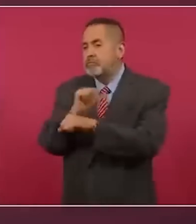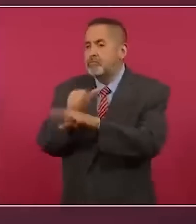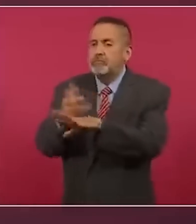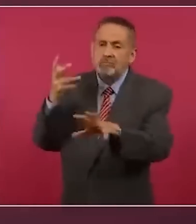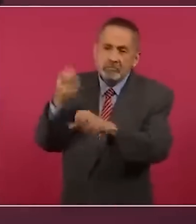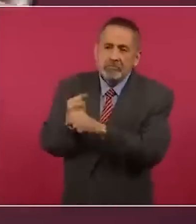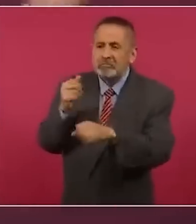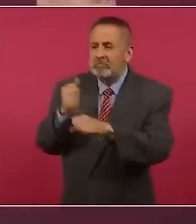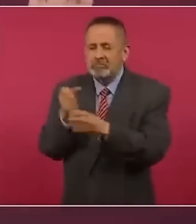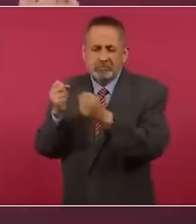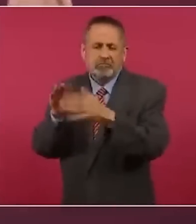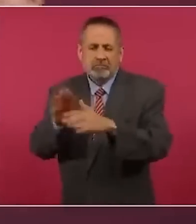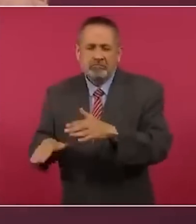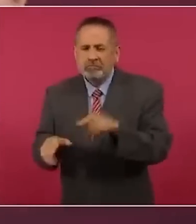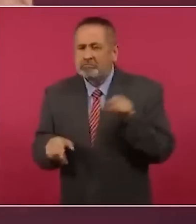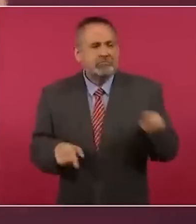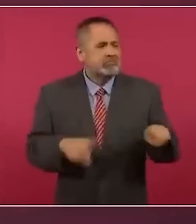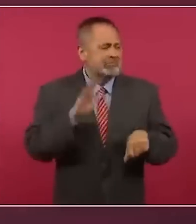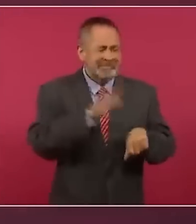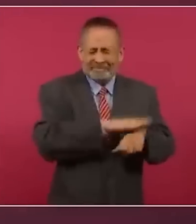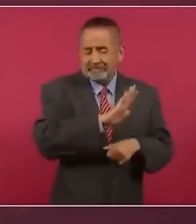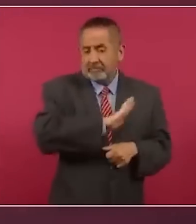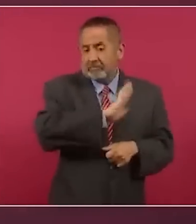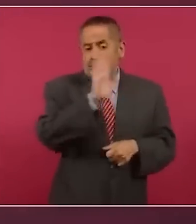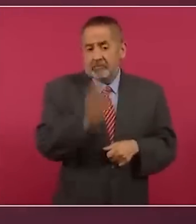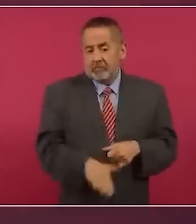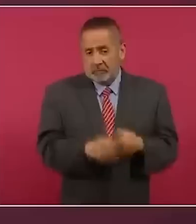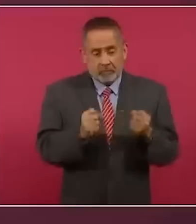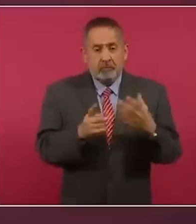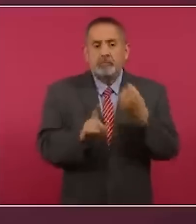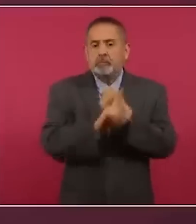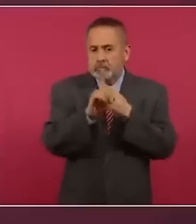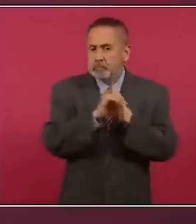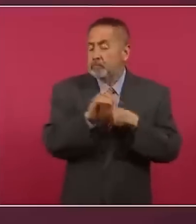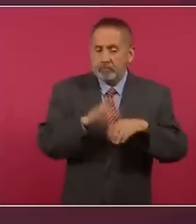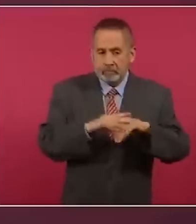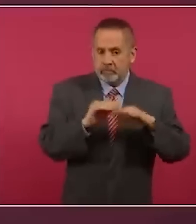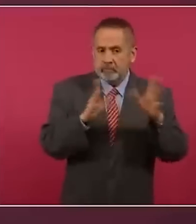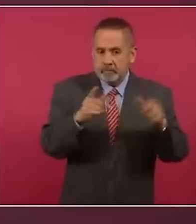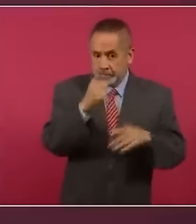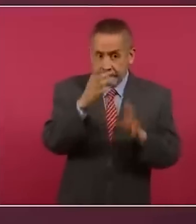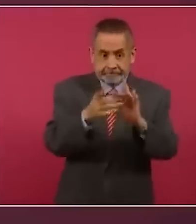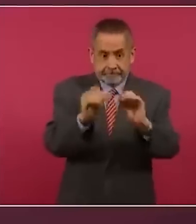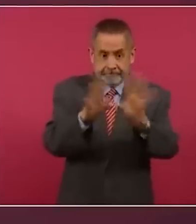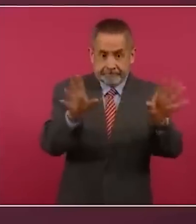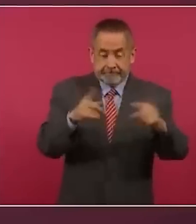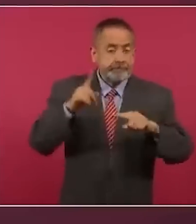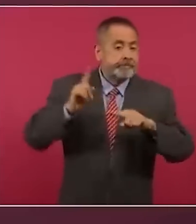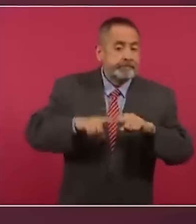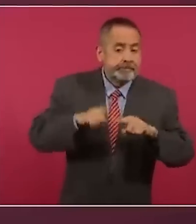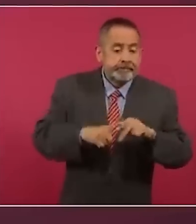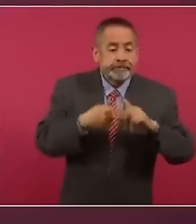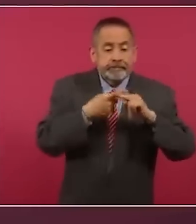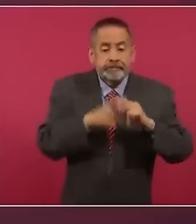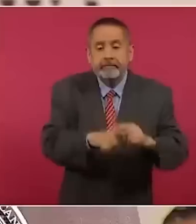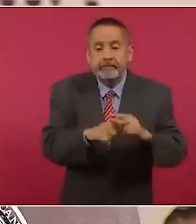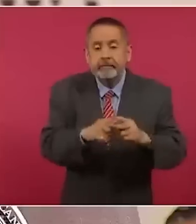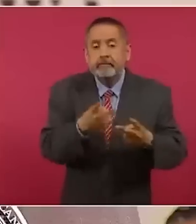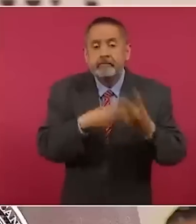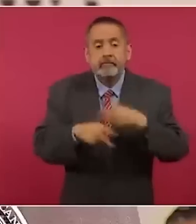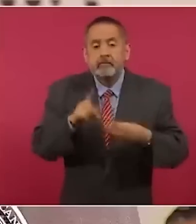se den idea del tamaño del problema. Entonces, sí tenemos un problema muy serio, pero conviene tener claro que en el origen de este problema